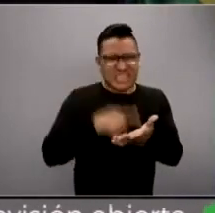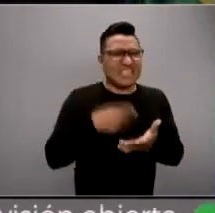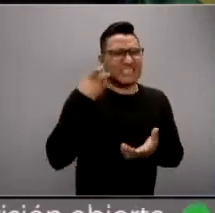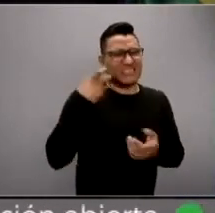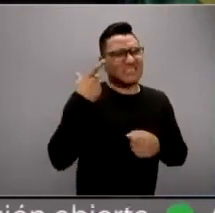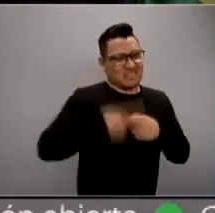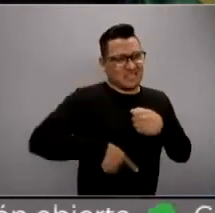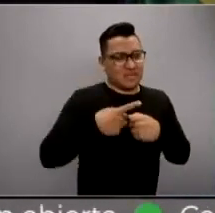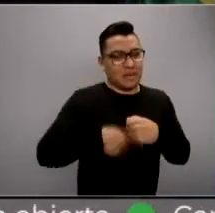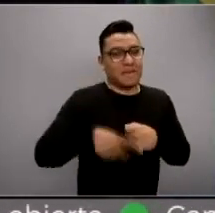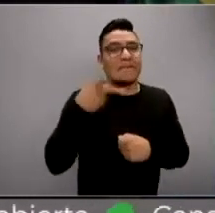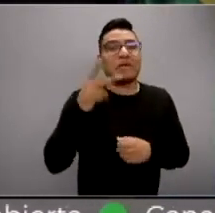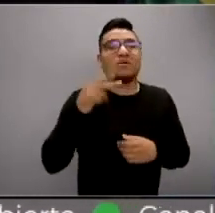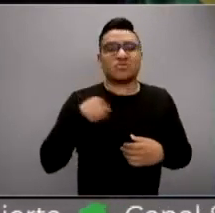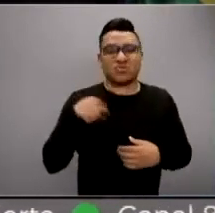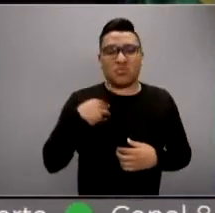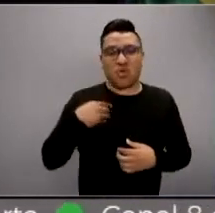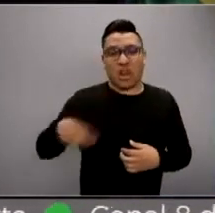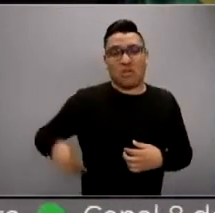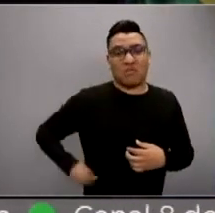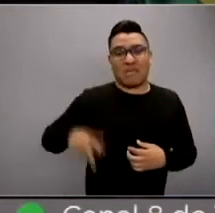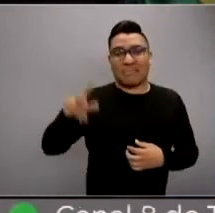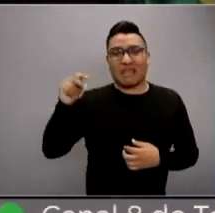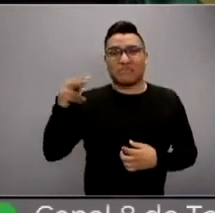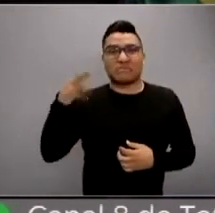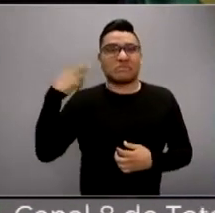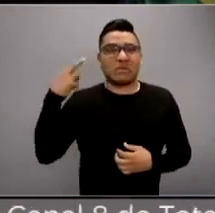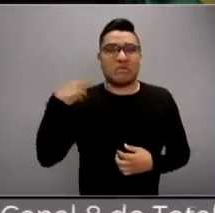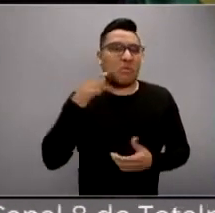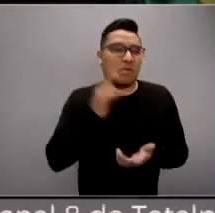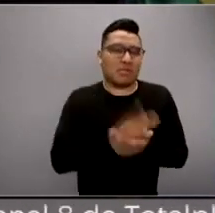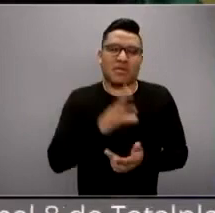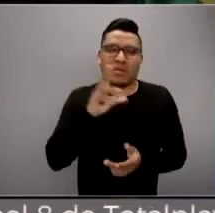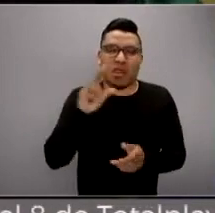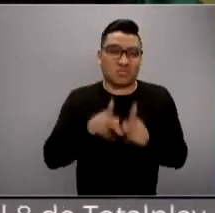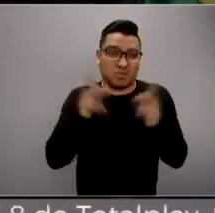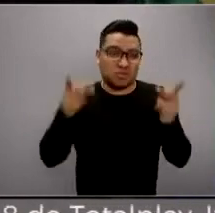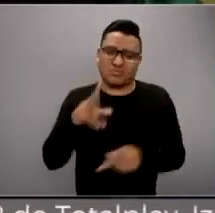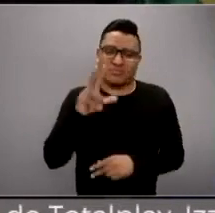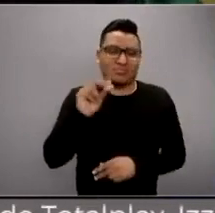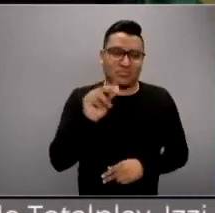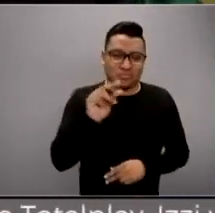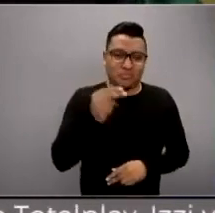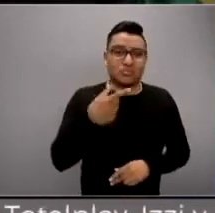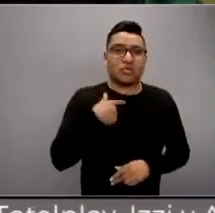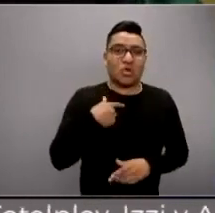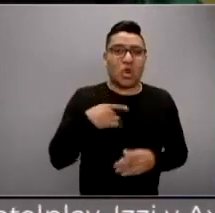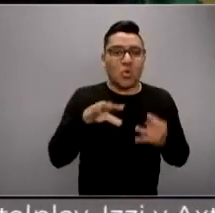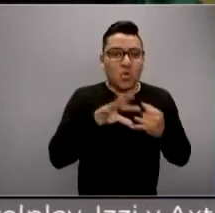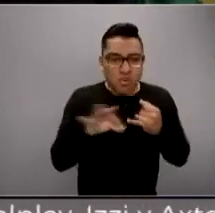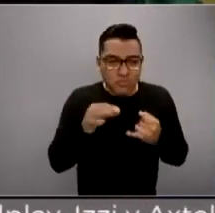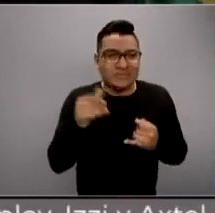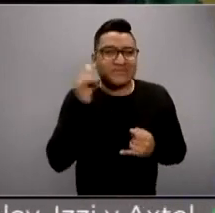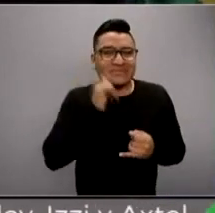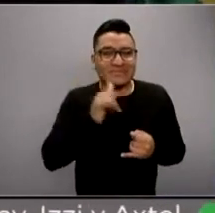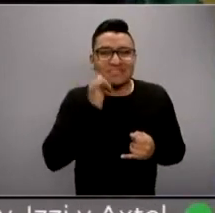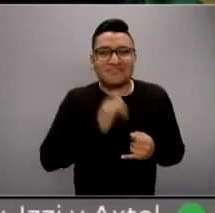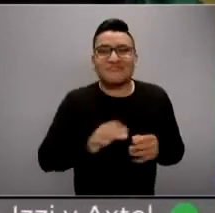Pero no quiero culpar solo a los medios o hablar de los medios o decir yo creo que en últimas lo que hay que trabajar en la lectura crítica.